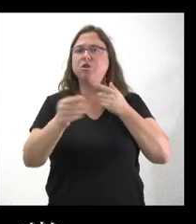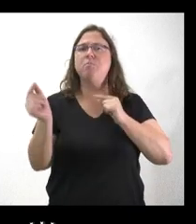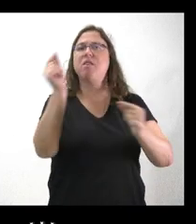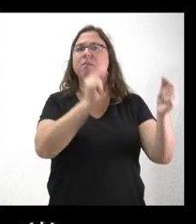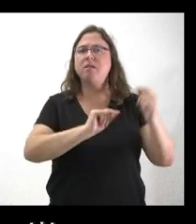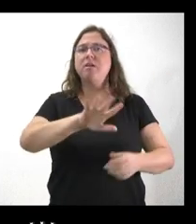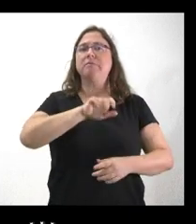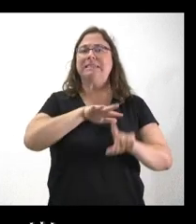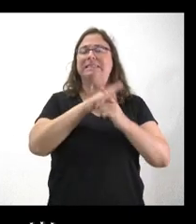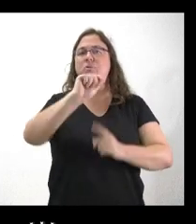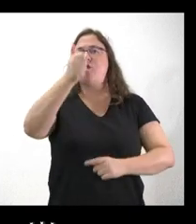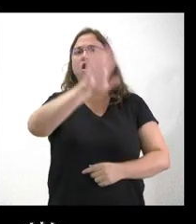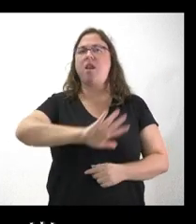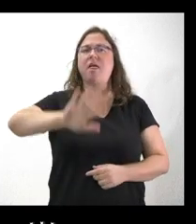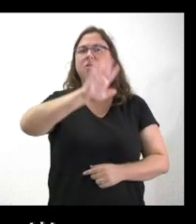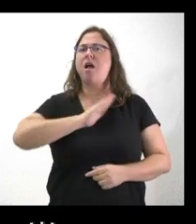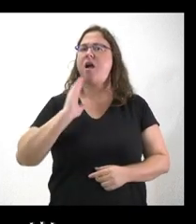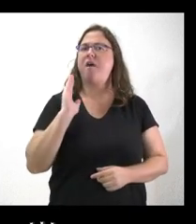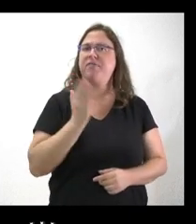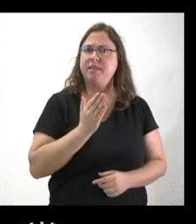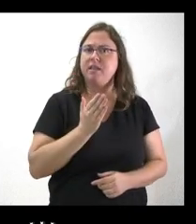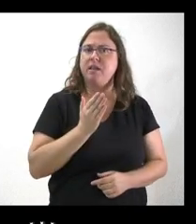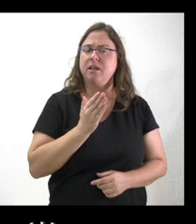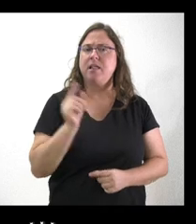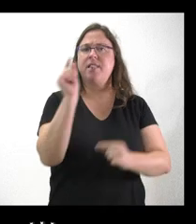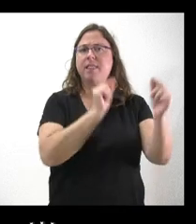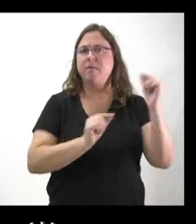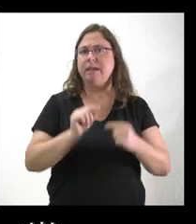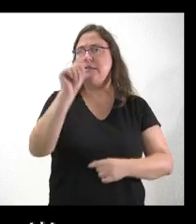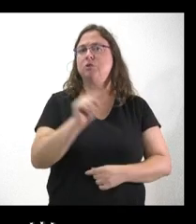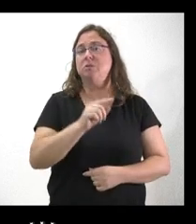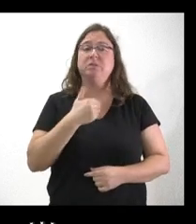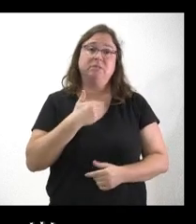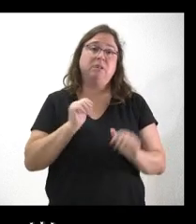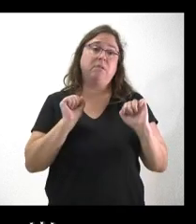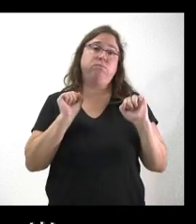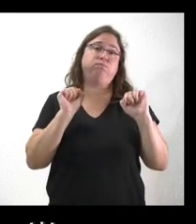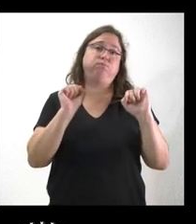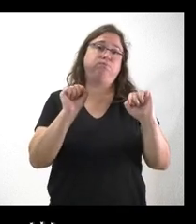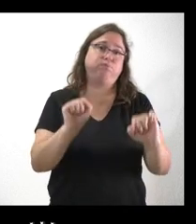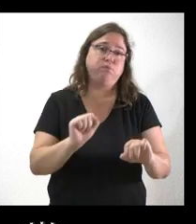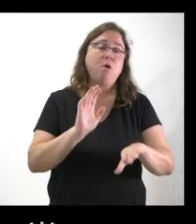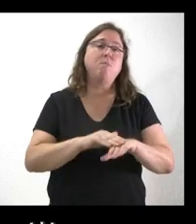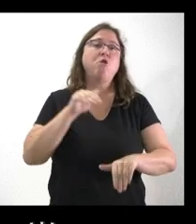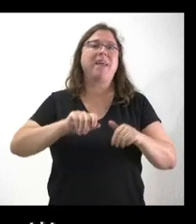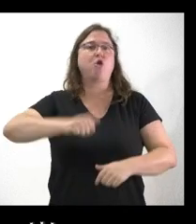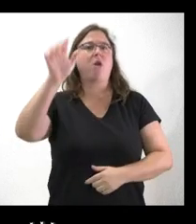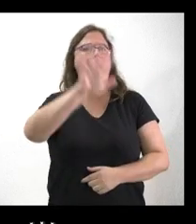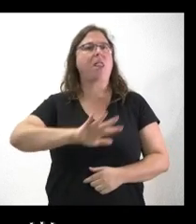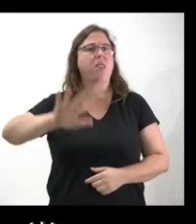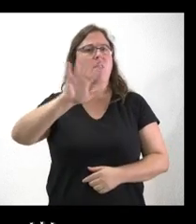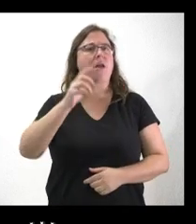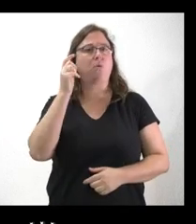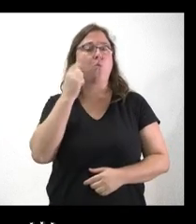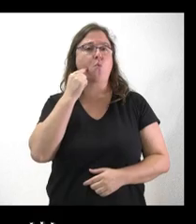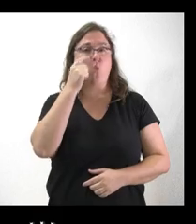y la situación nacional puede afectar a este debate, ya que se retrasó por unas elecciones nacionales en